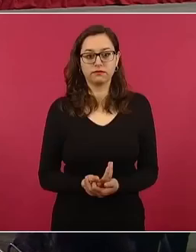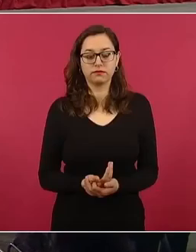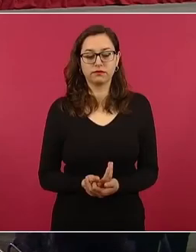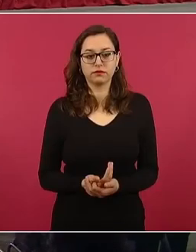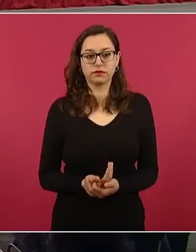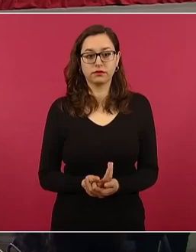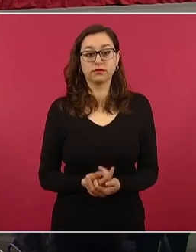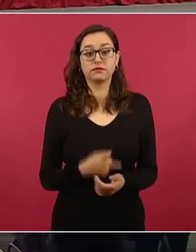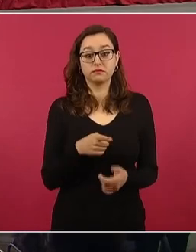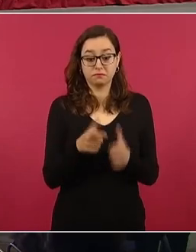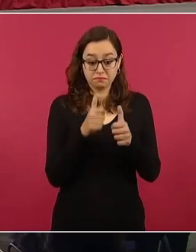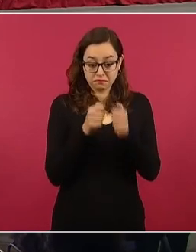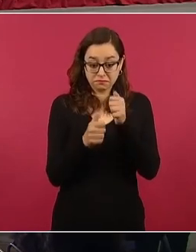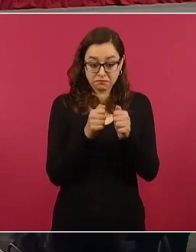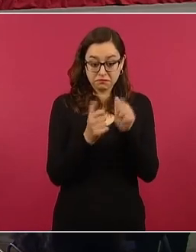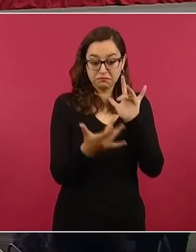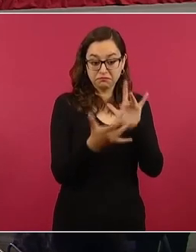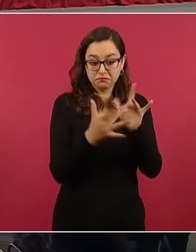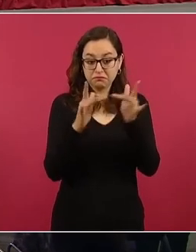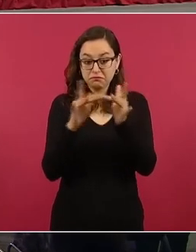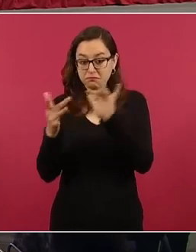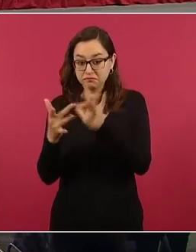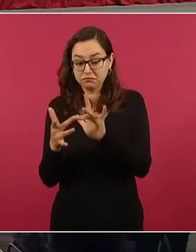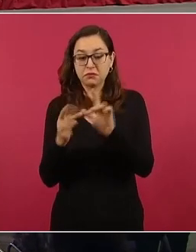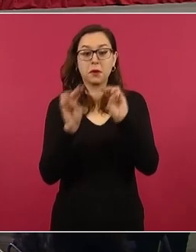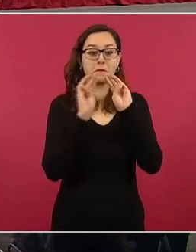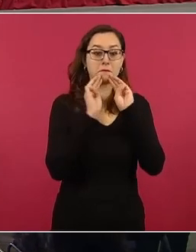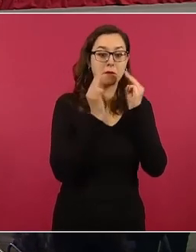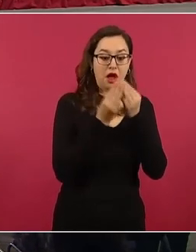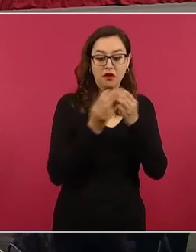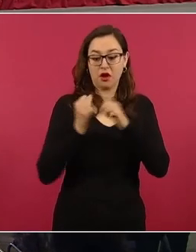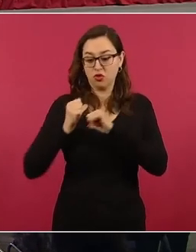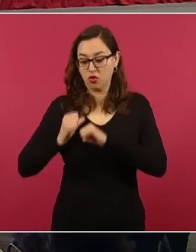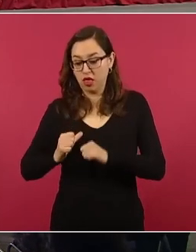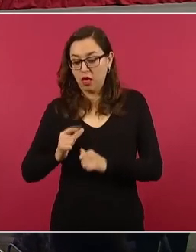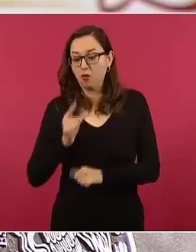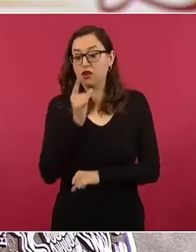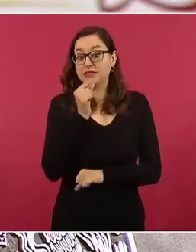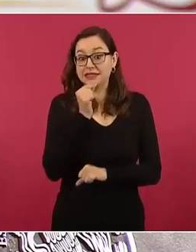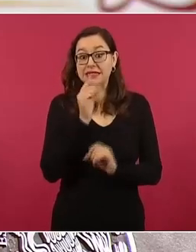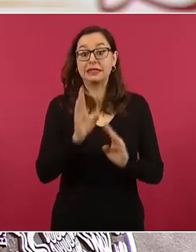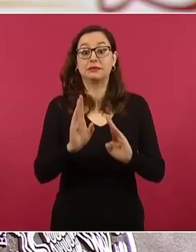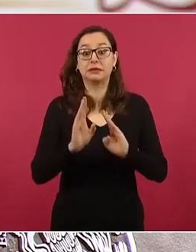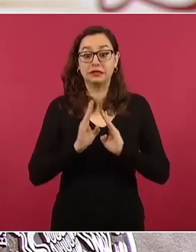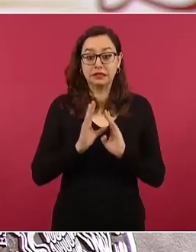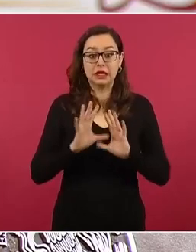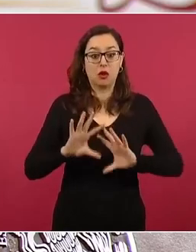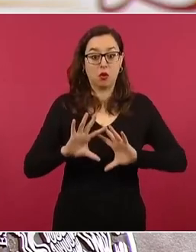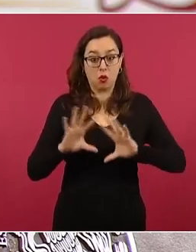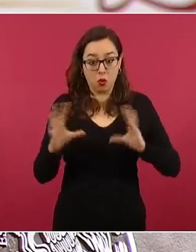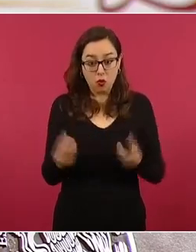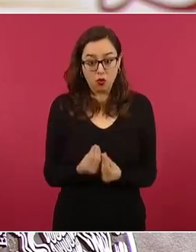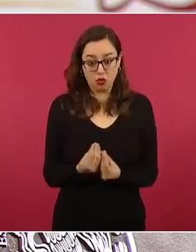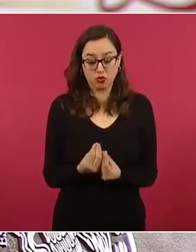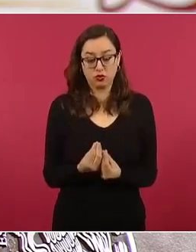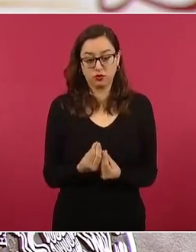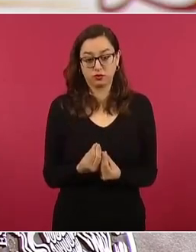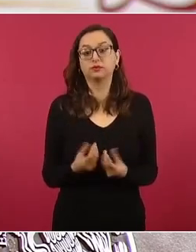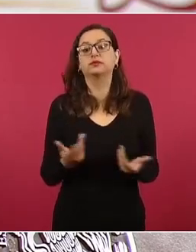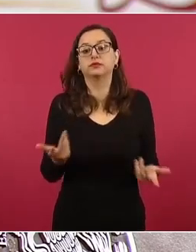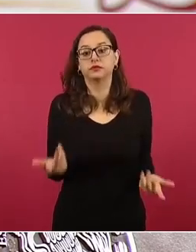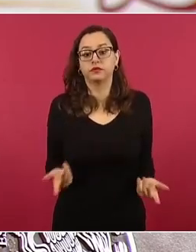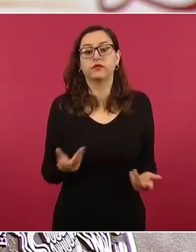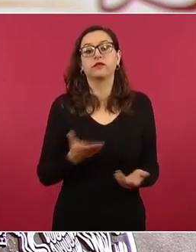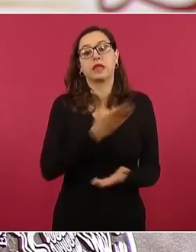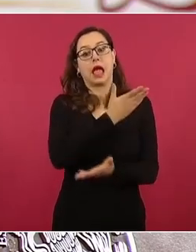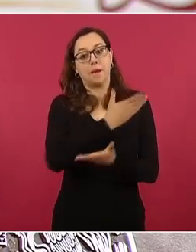de reconstrucción de los hechos, que se fue además a hacer los recorridos con los sobrevivientes, con testigos,